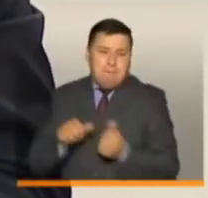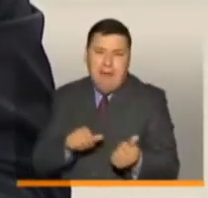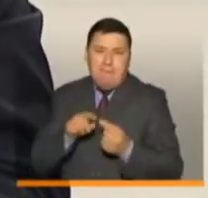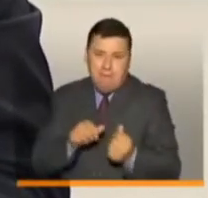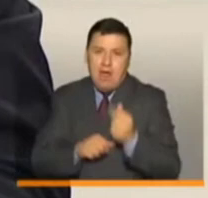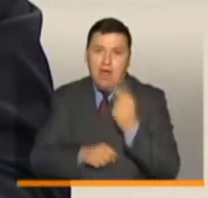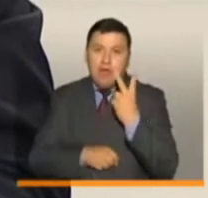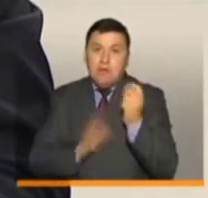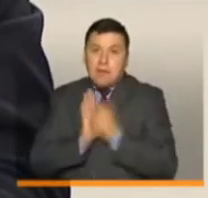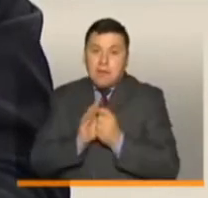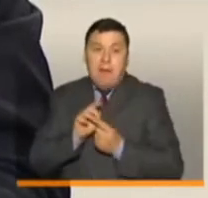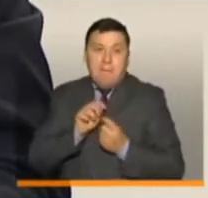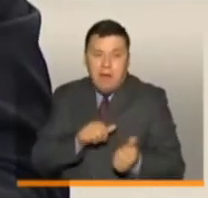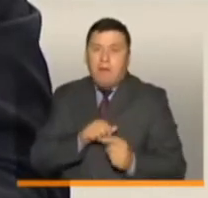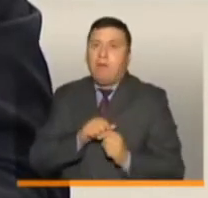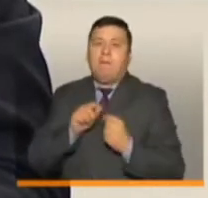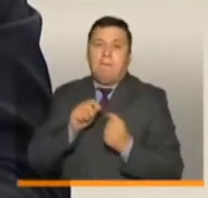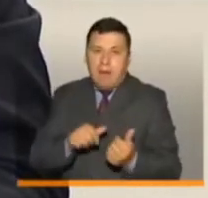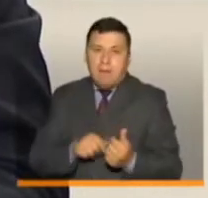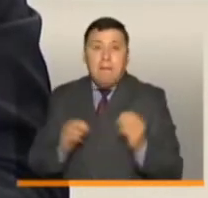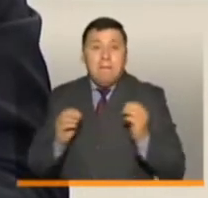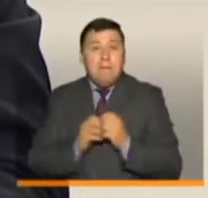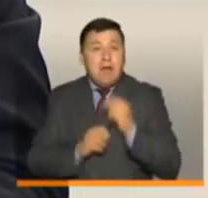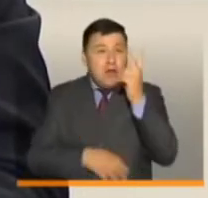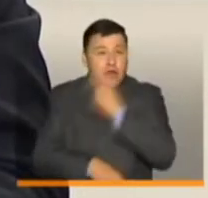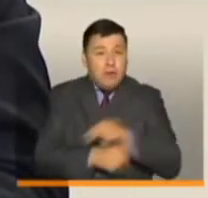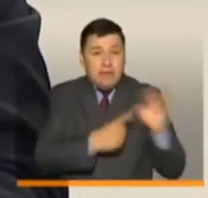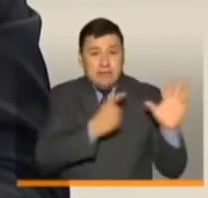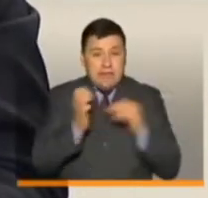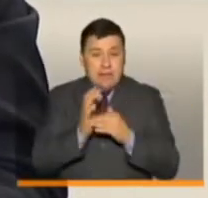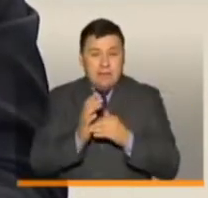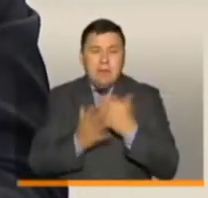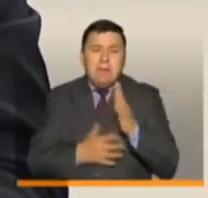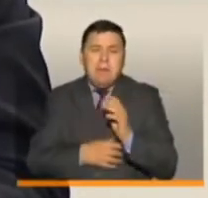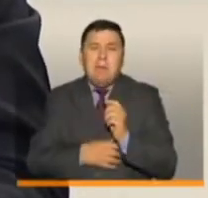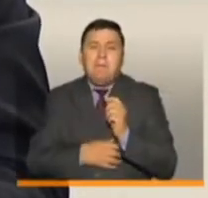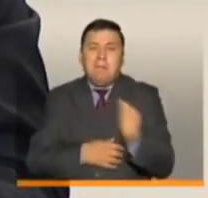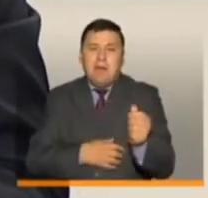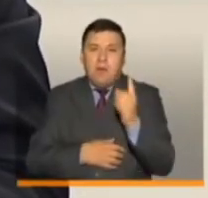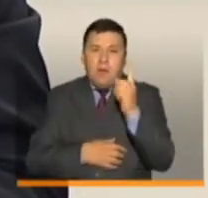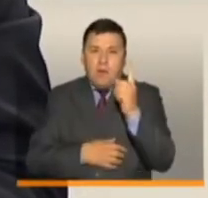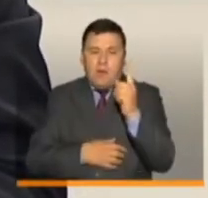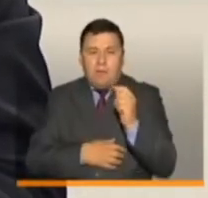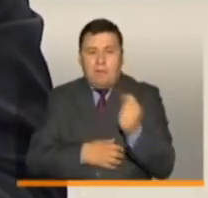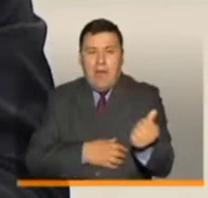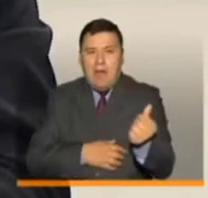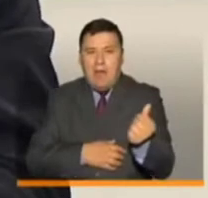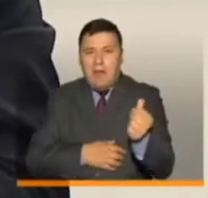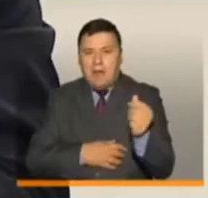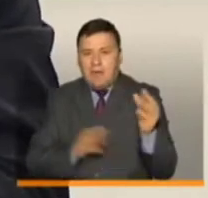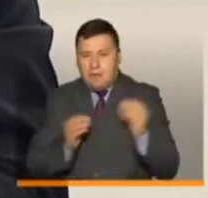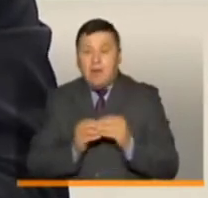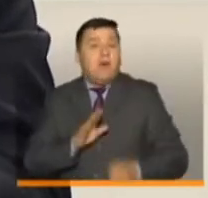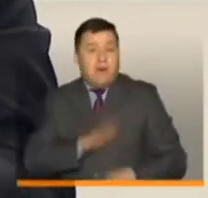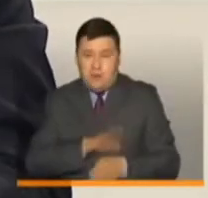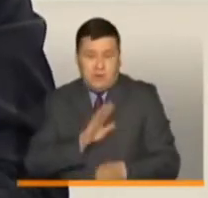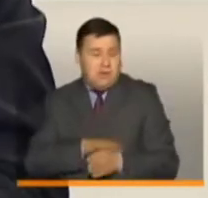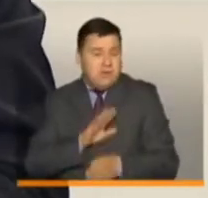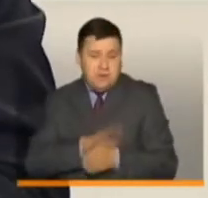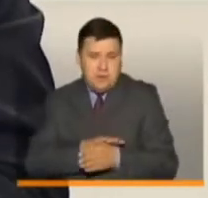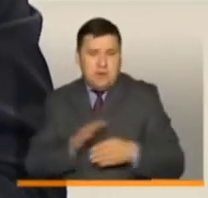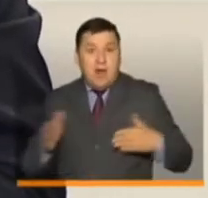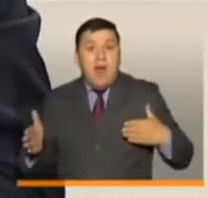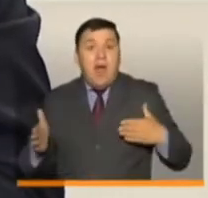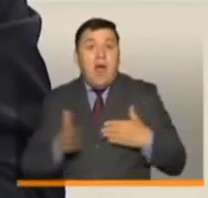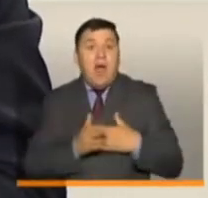Two giros de ingresos solidarios. Y un poco más de 2.600.000 hogares han recibido al menos un giro de ingresos solidarios. Así continuaremos. A